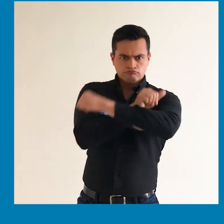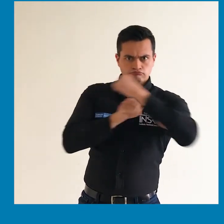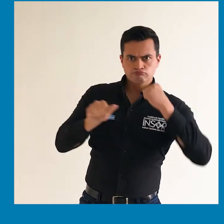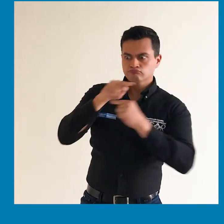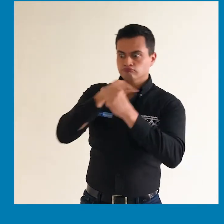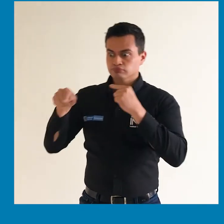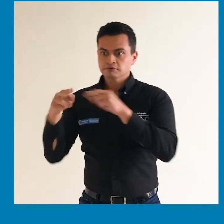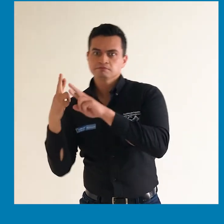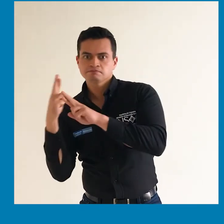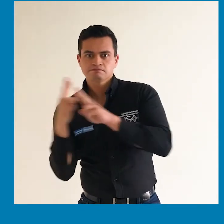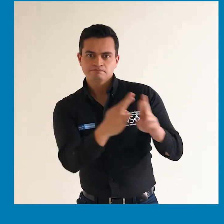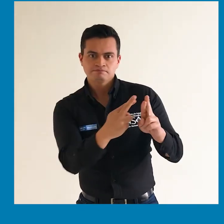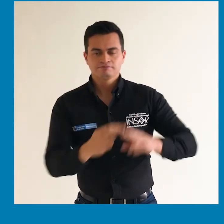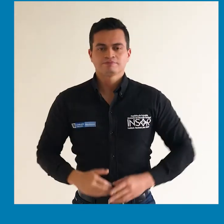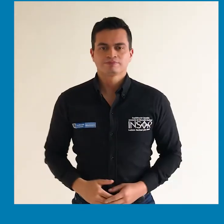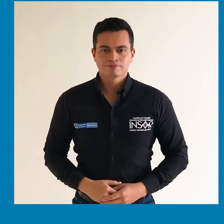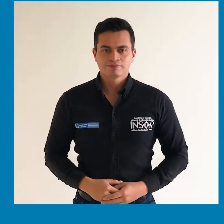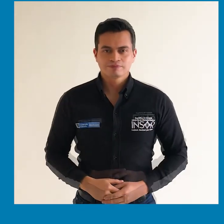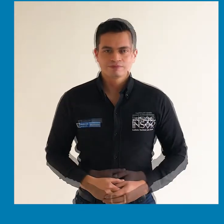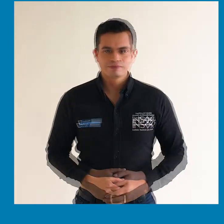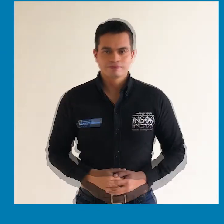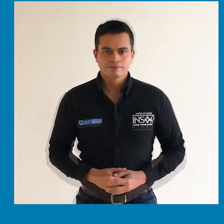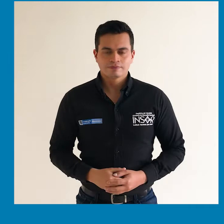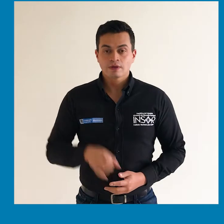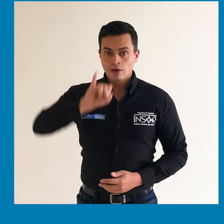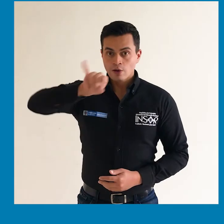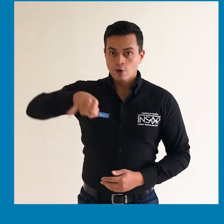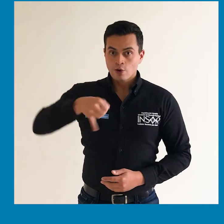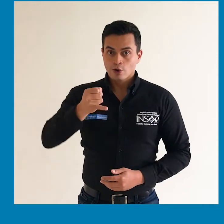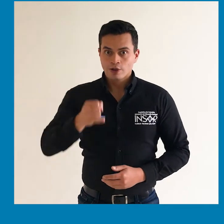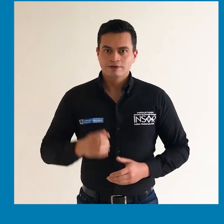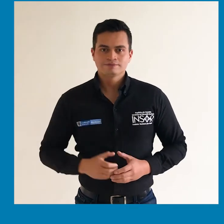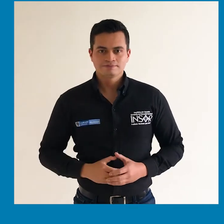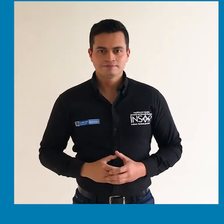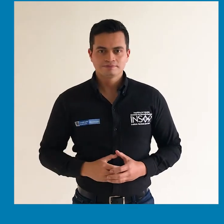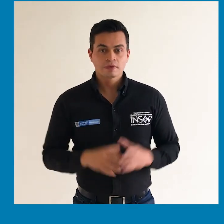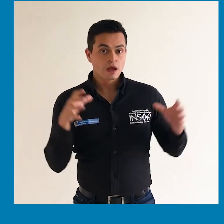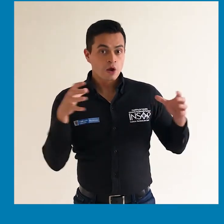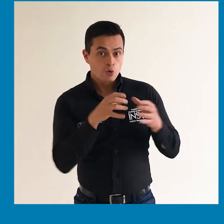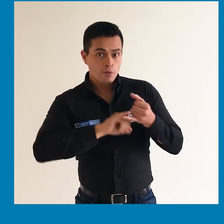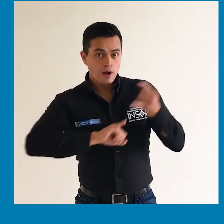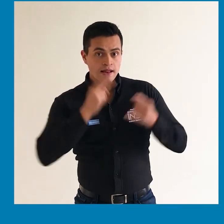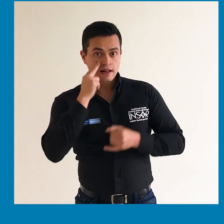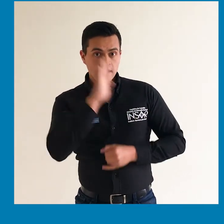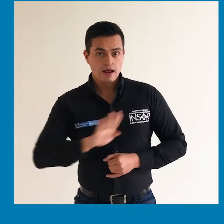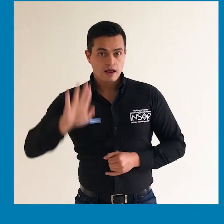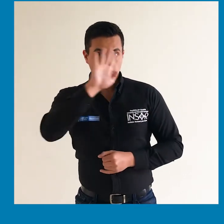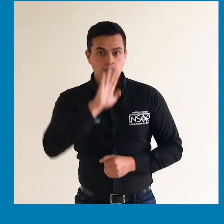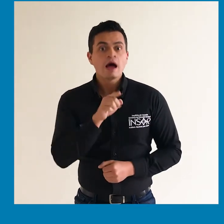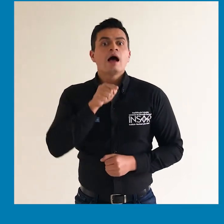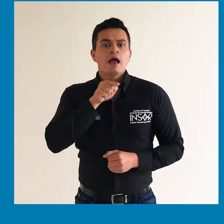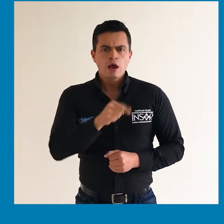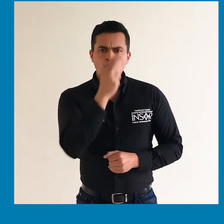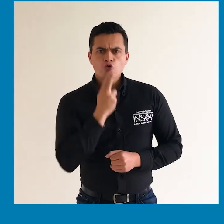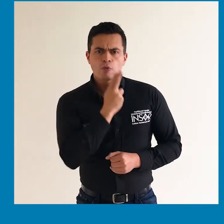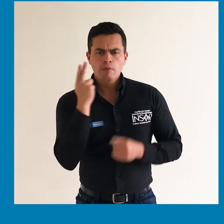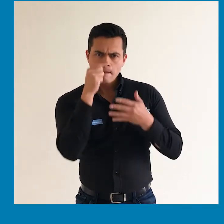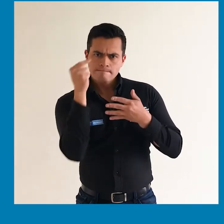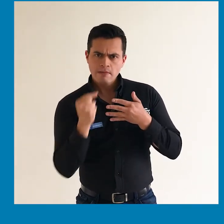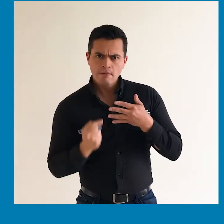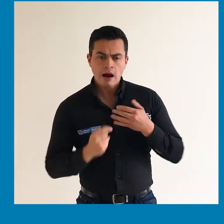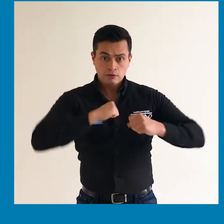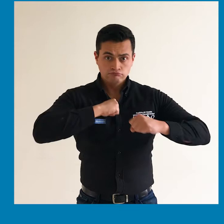otras entidades, organismo o instancias. J. Realizar seguimiento a los compromisos